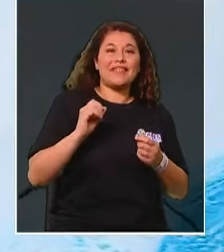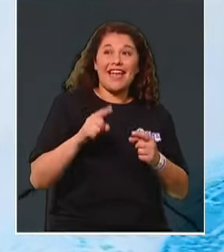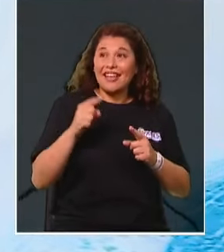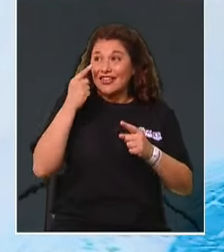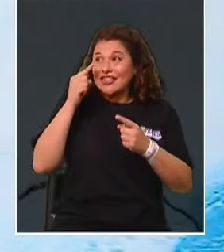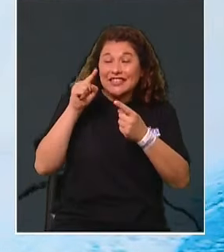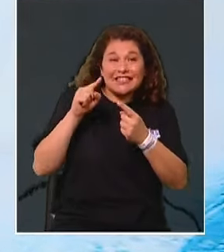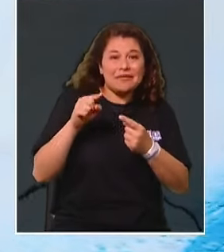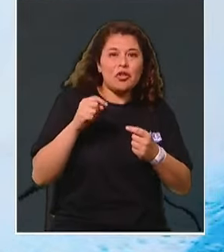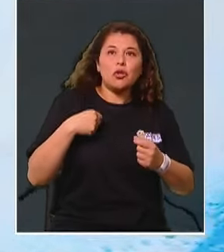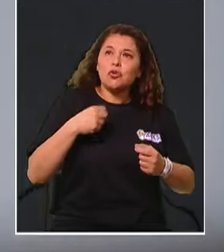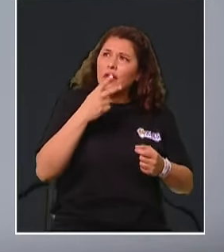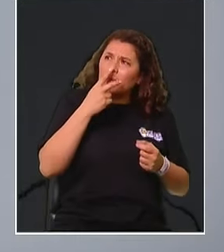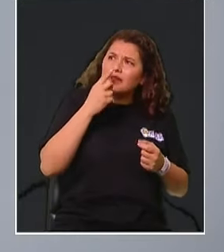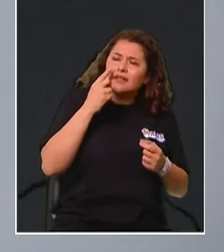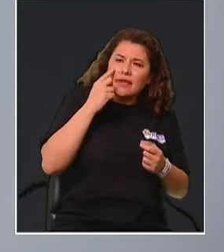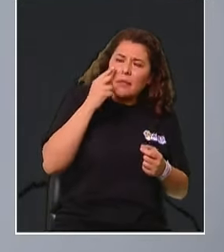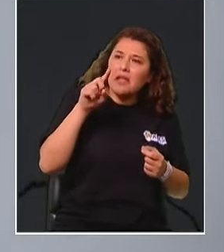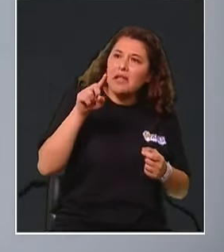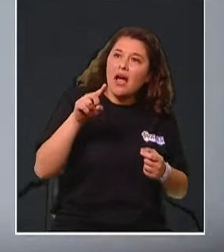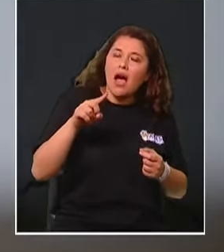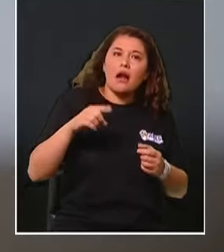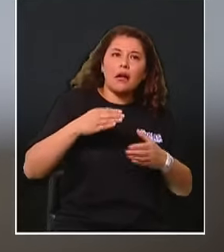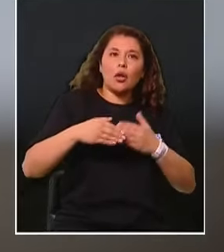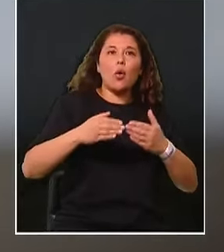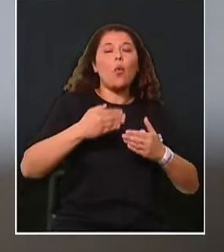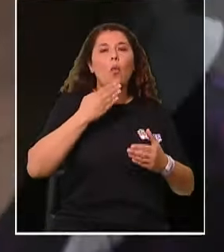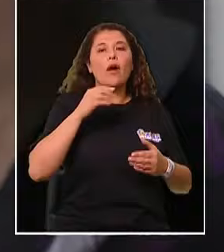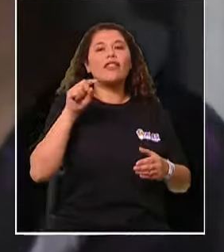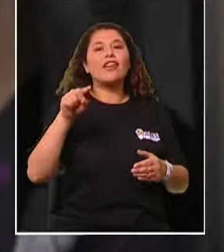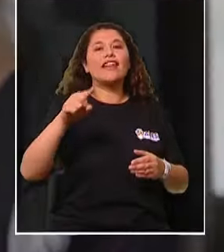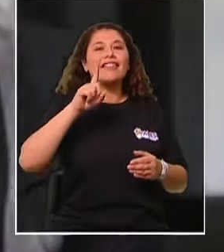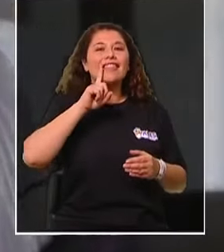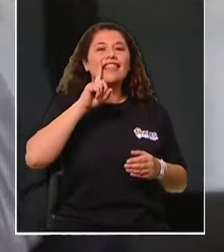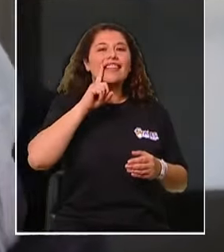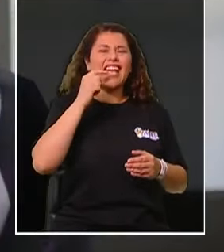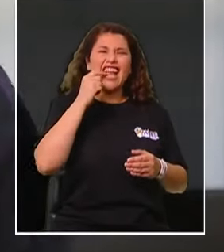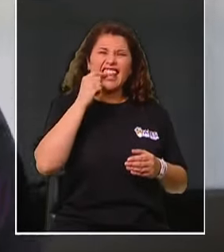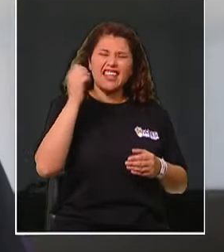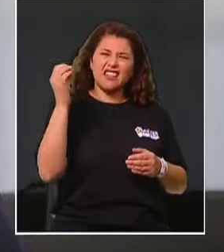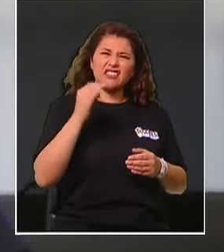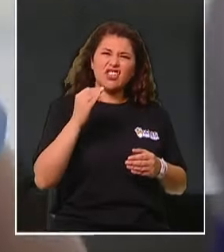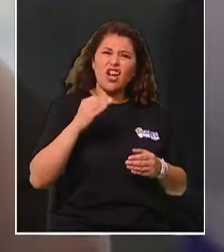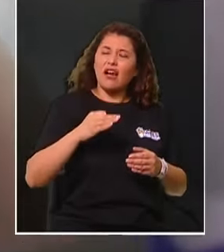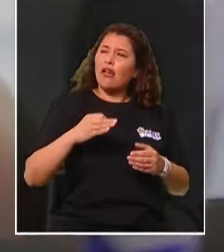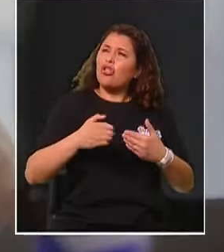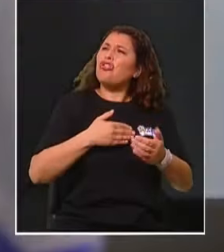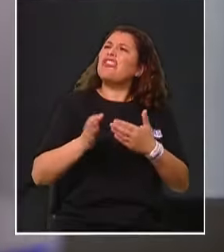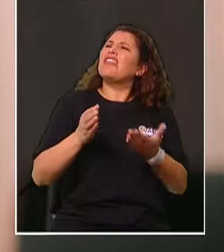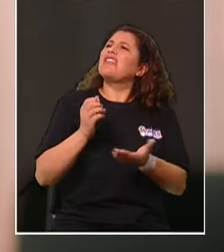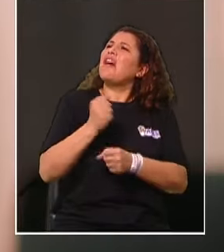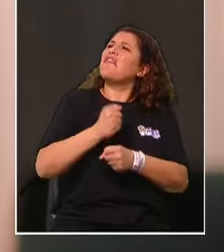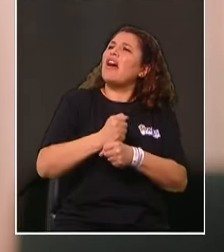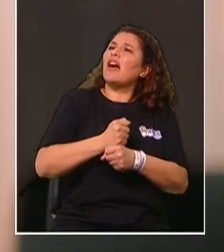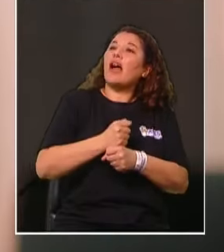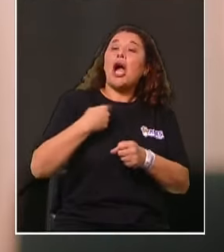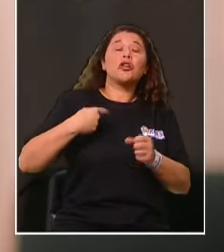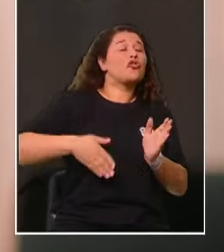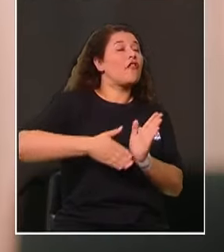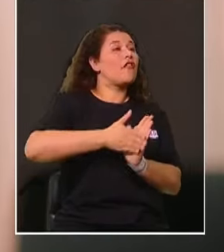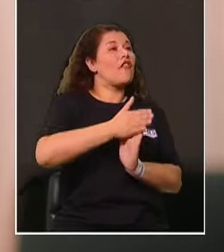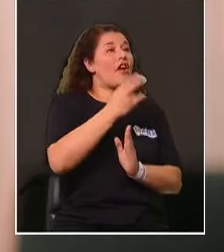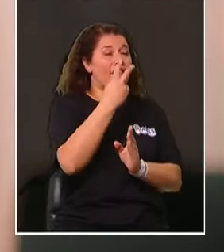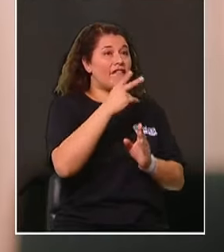Empecé a seguir su carrera. Cuando tenía algún problema dental, me decía, hola prima, ¿dónde estáis trabajando? Sí, estoy en tal lado. Ah, ya te voy a ir ver con una amiga.